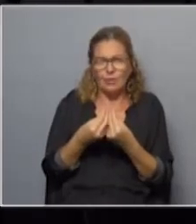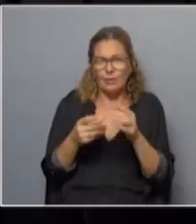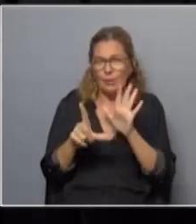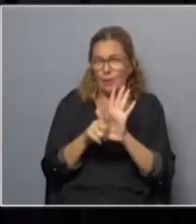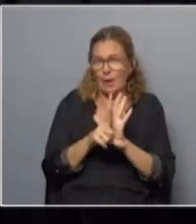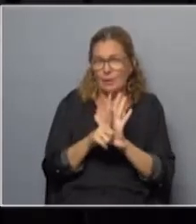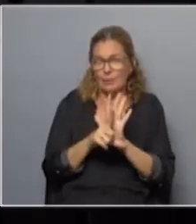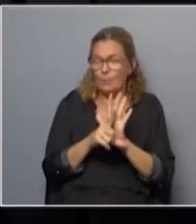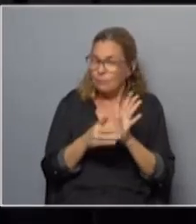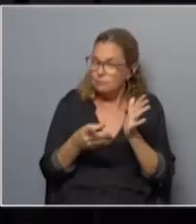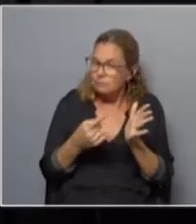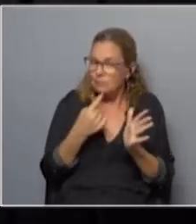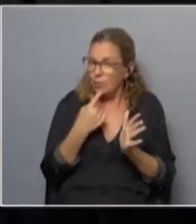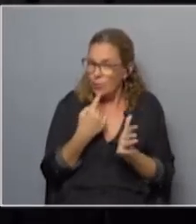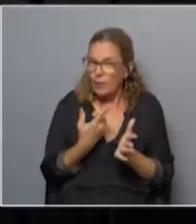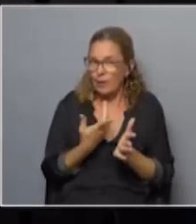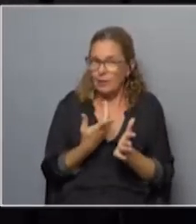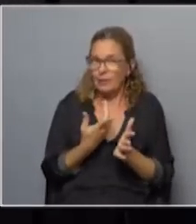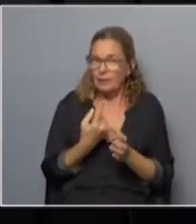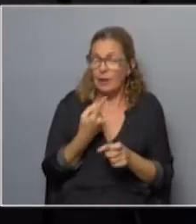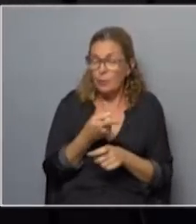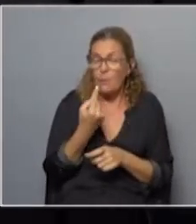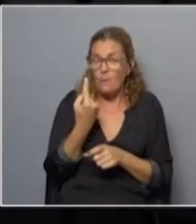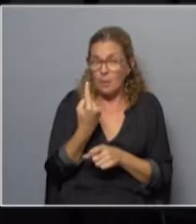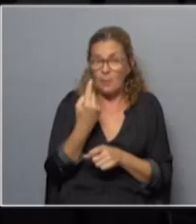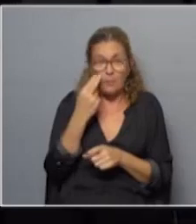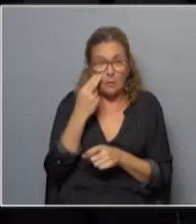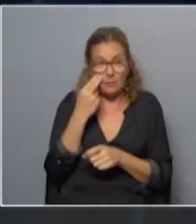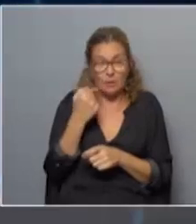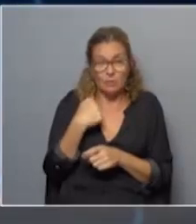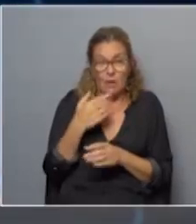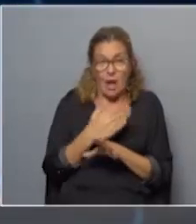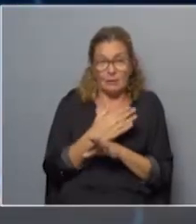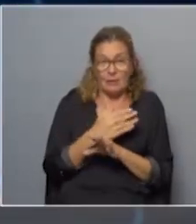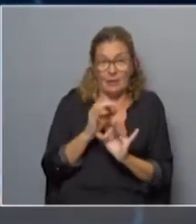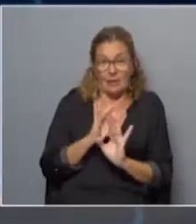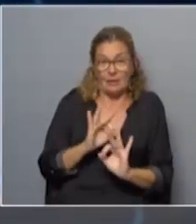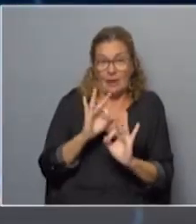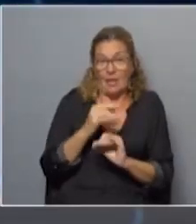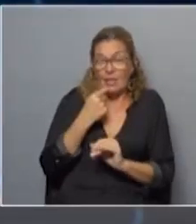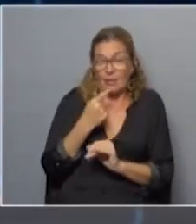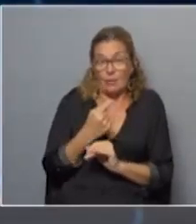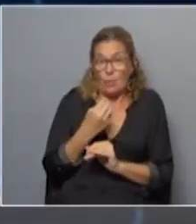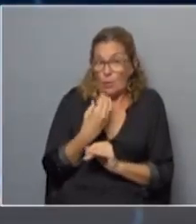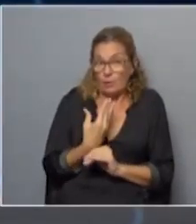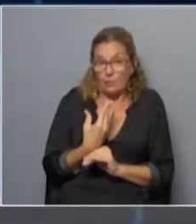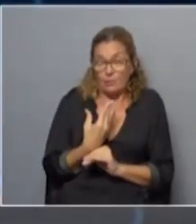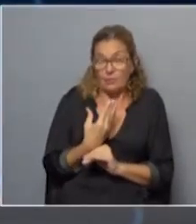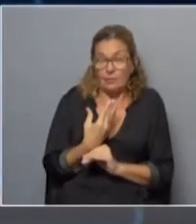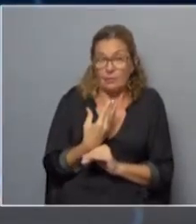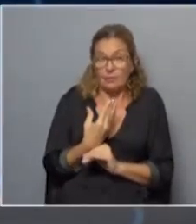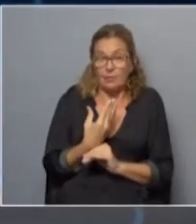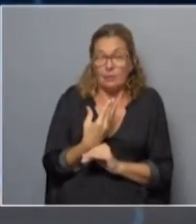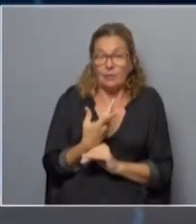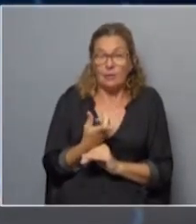ley de urgente consideración. Y ahí había un primer problema. Y yo, antes que nada, reivindico que, bueno, que laude el